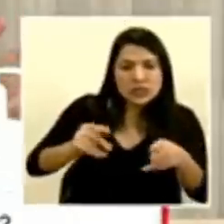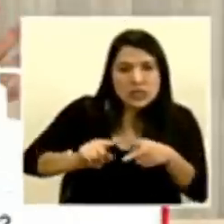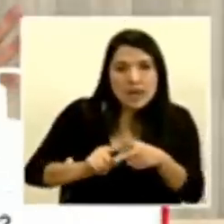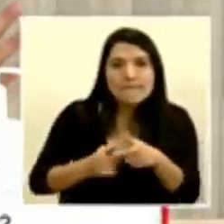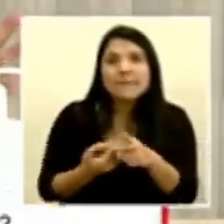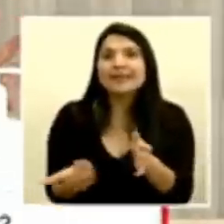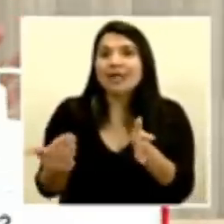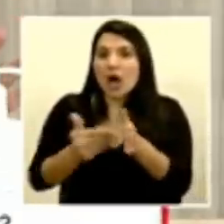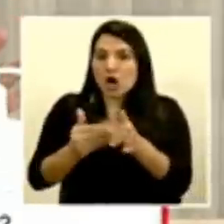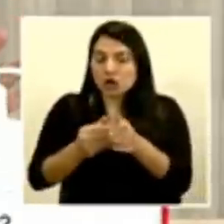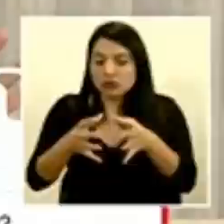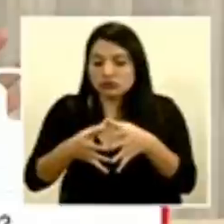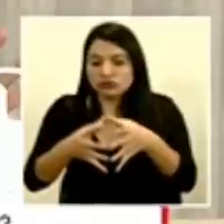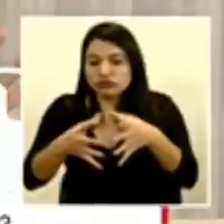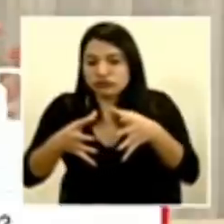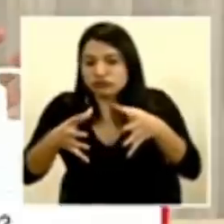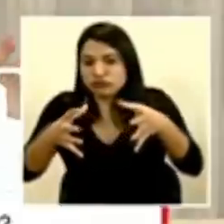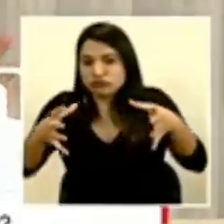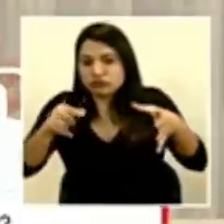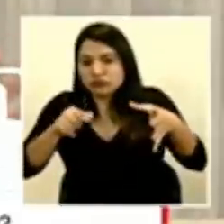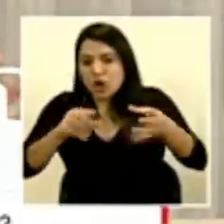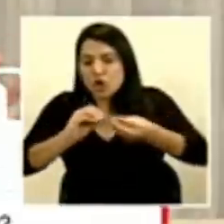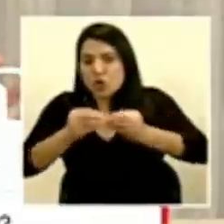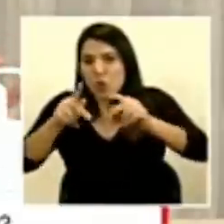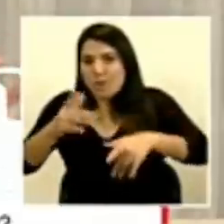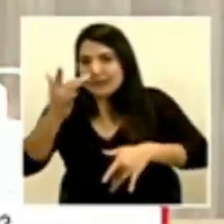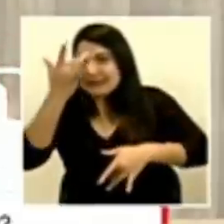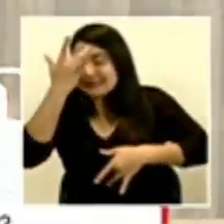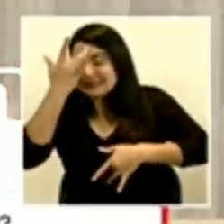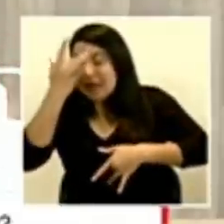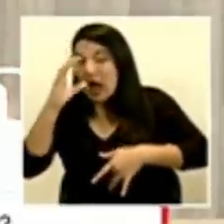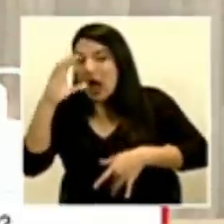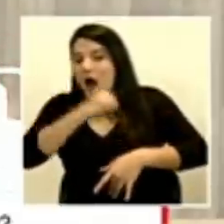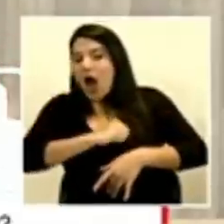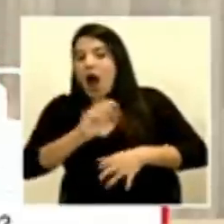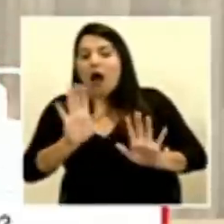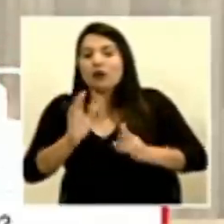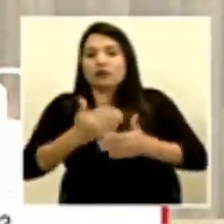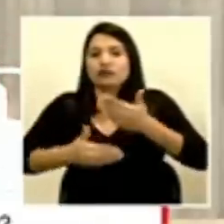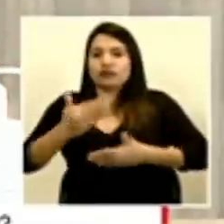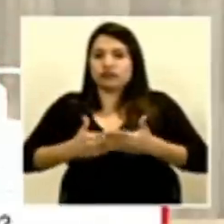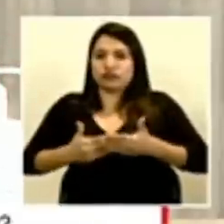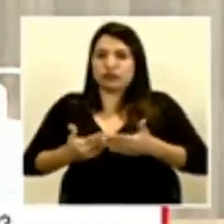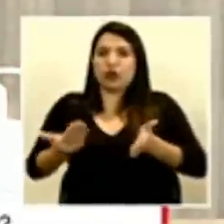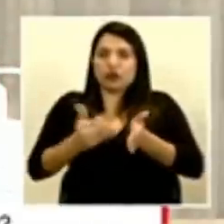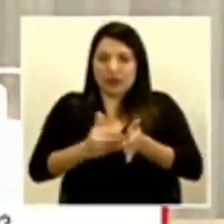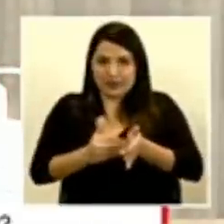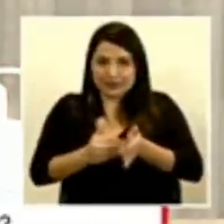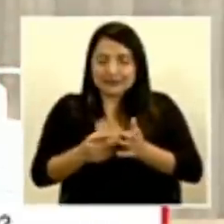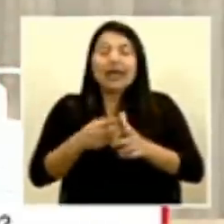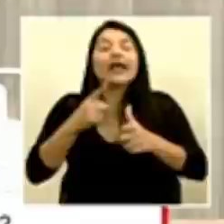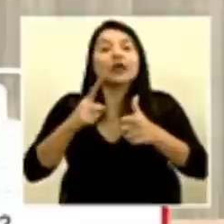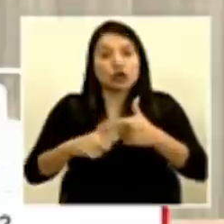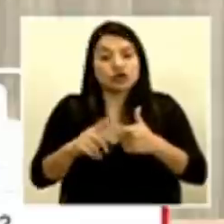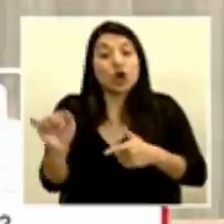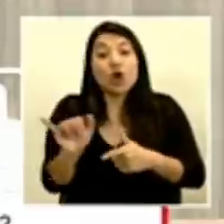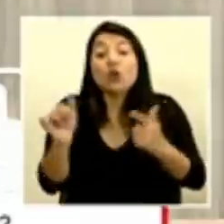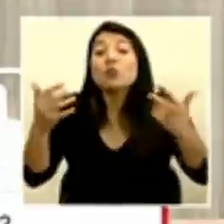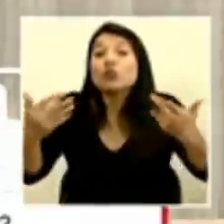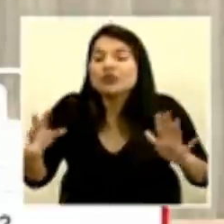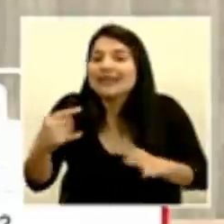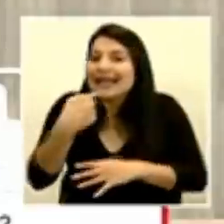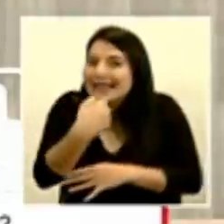estamos haciendo tenemos que ajustarlo inmediatamente. Así que vamos, como indicaba anteriormente, a ir